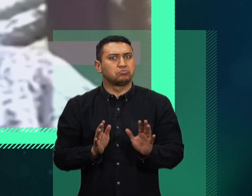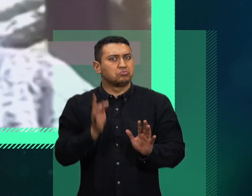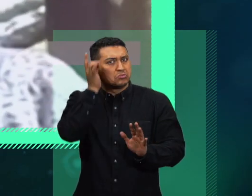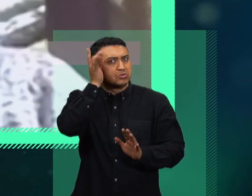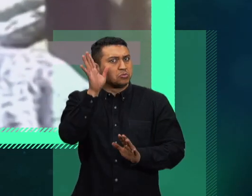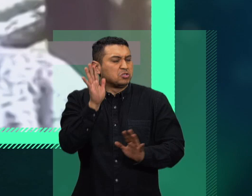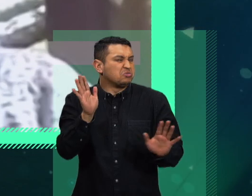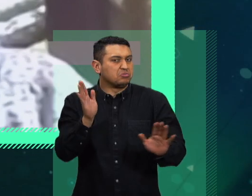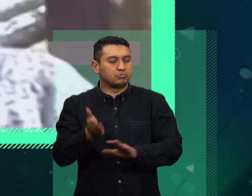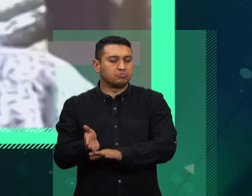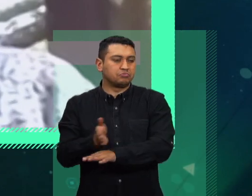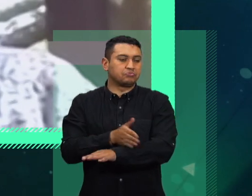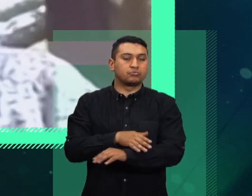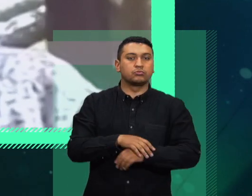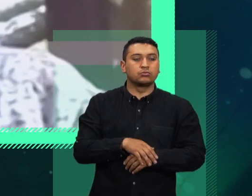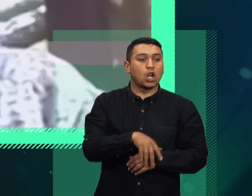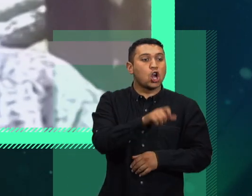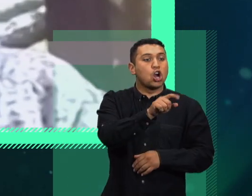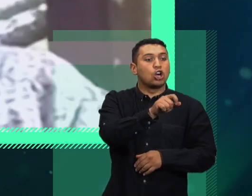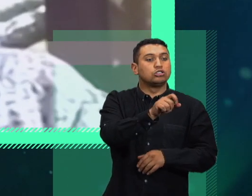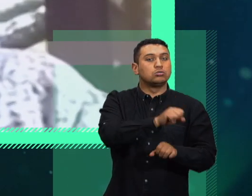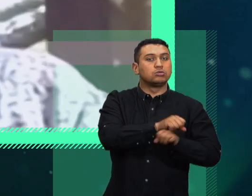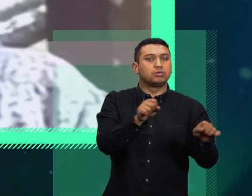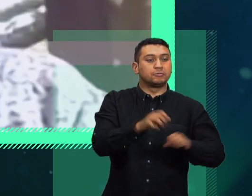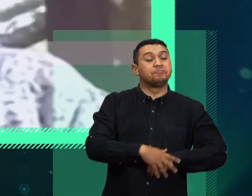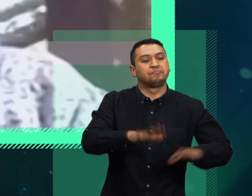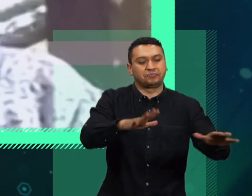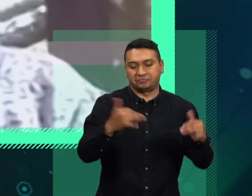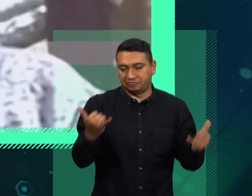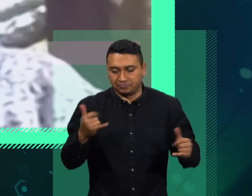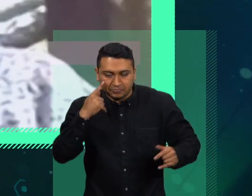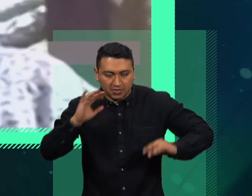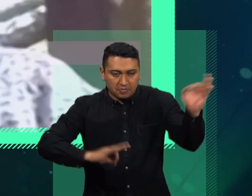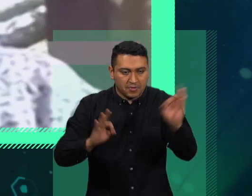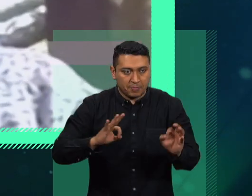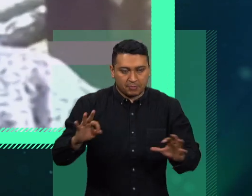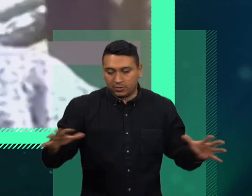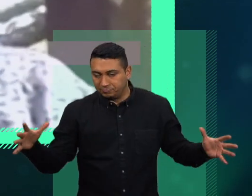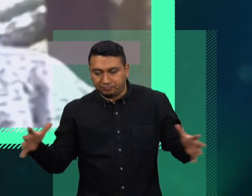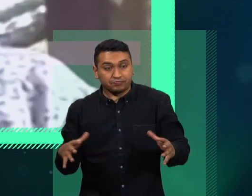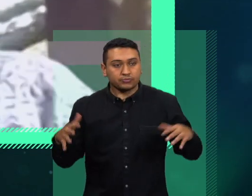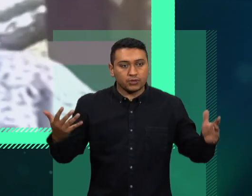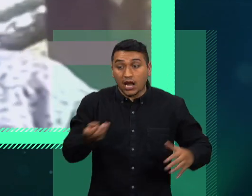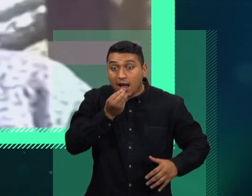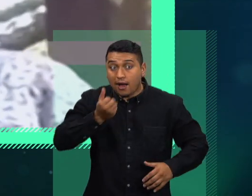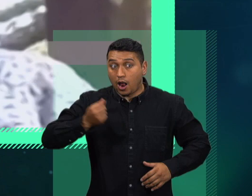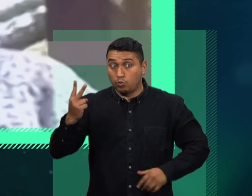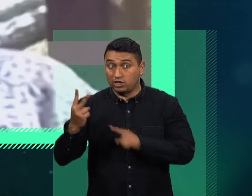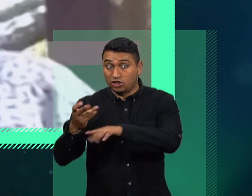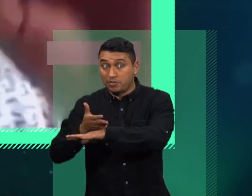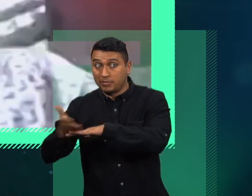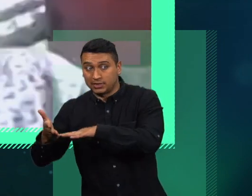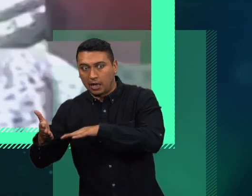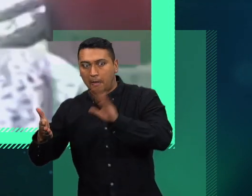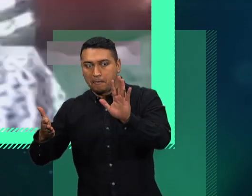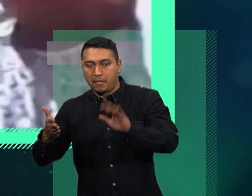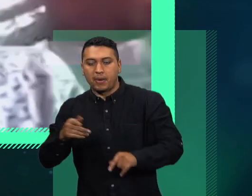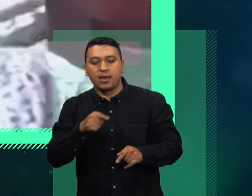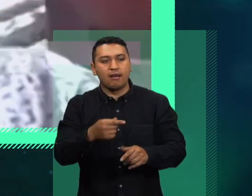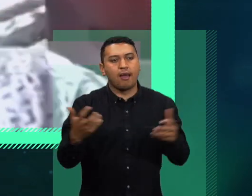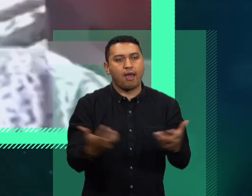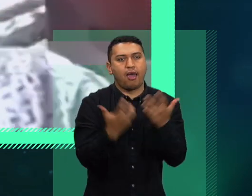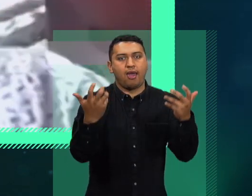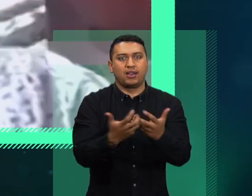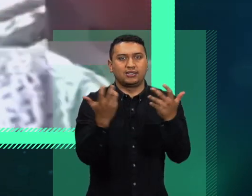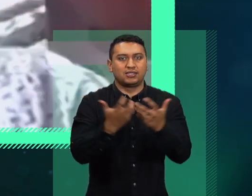Bueno, vamos a hacer un concurso a ver quién hace la cara más bonita de ensalada para el almuerzo. Y entonces con un